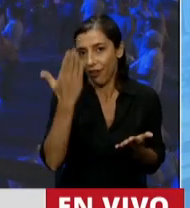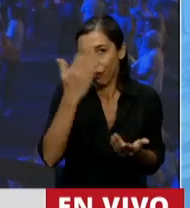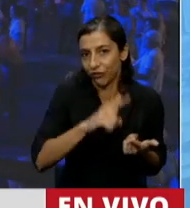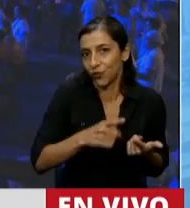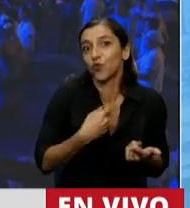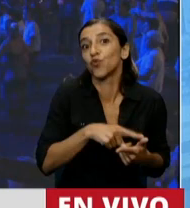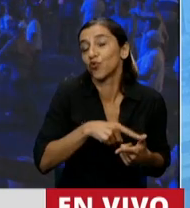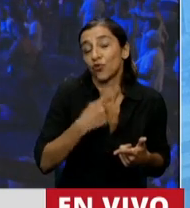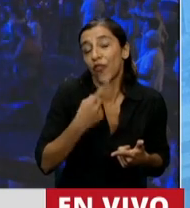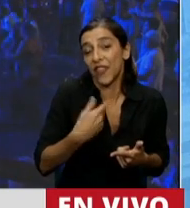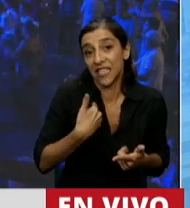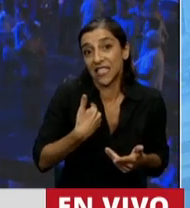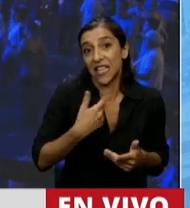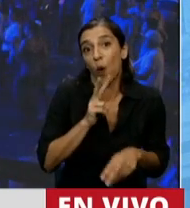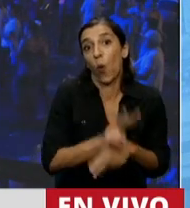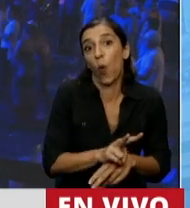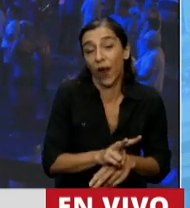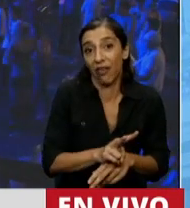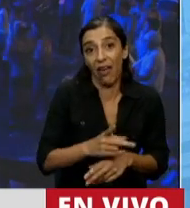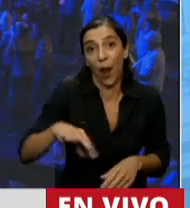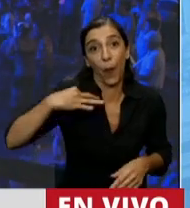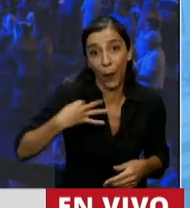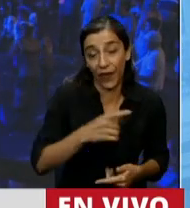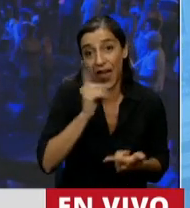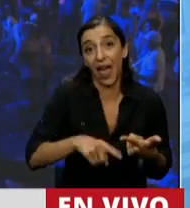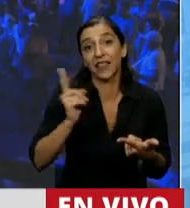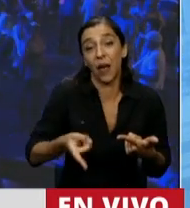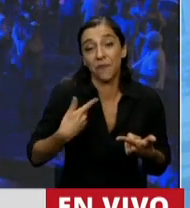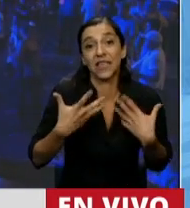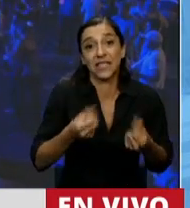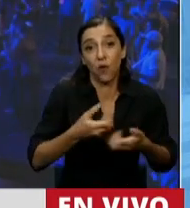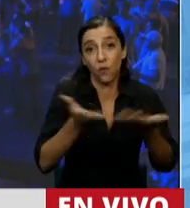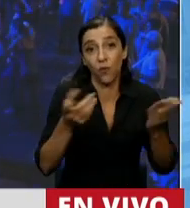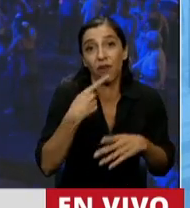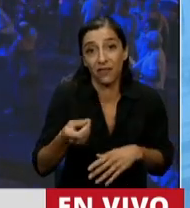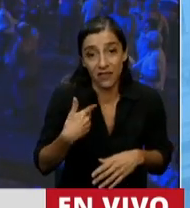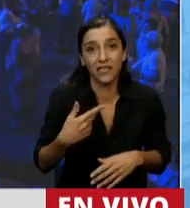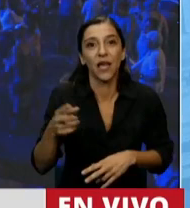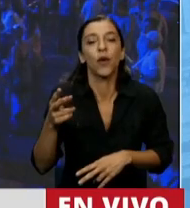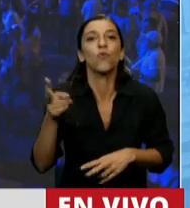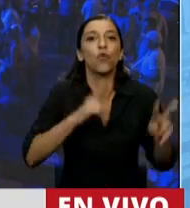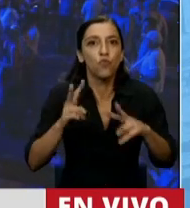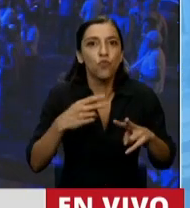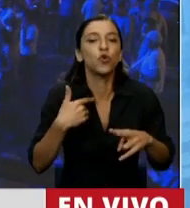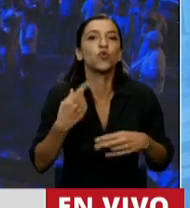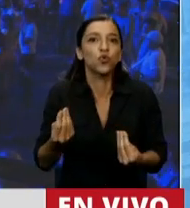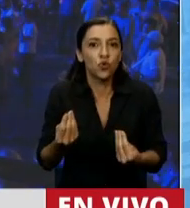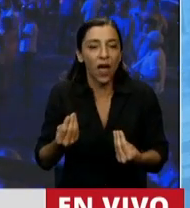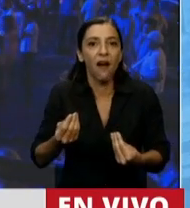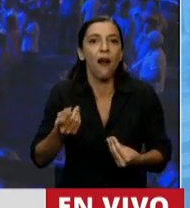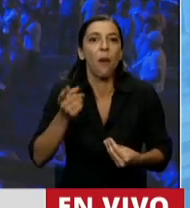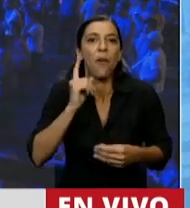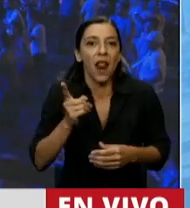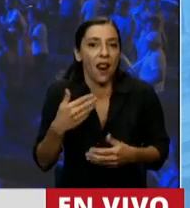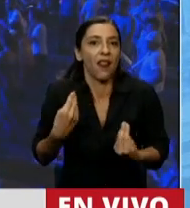la vida humana y la necesidad de salud pública de evitar los riesgos derivados de la proliferación de abortos clandestinos,